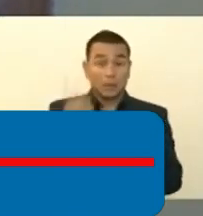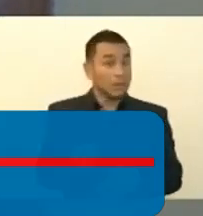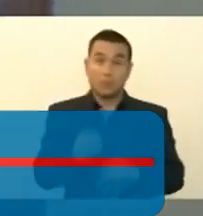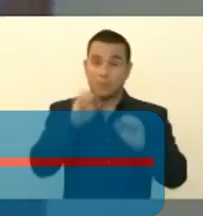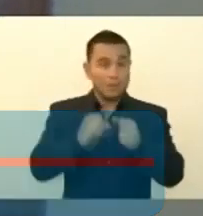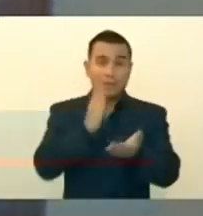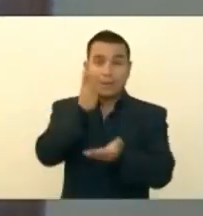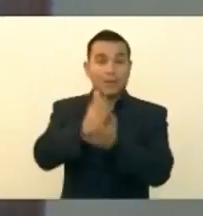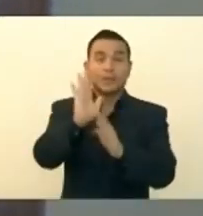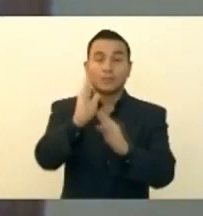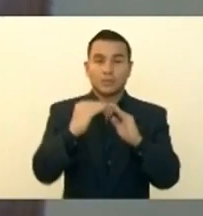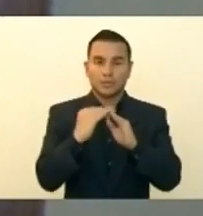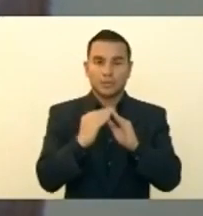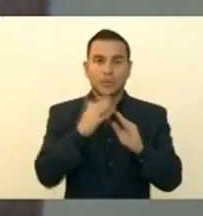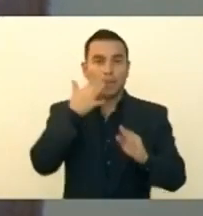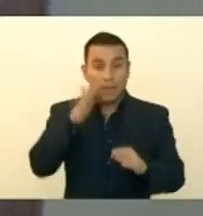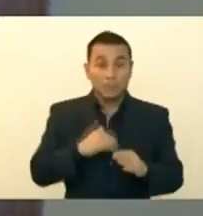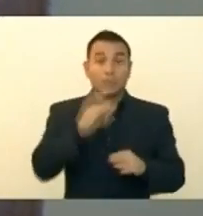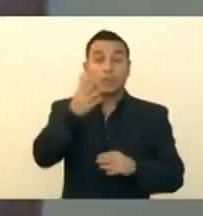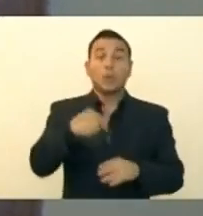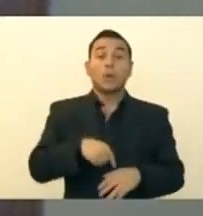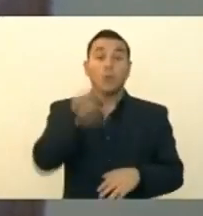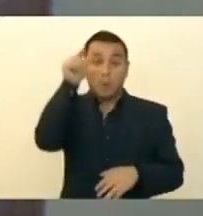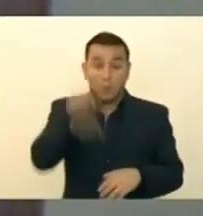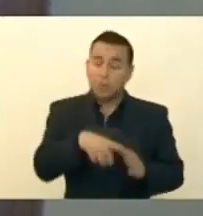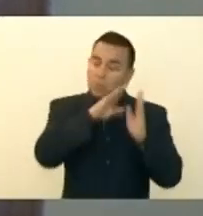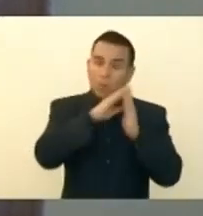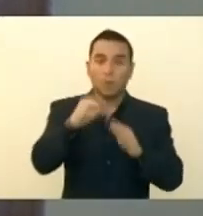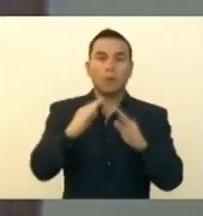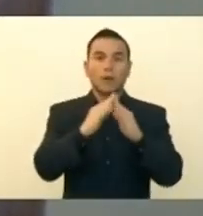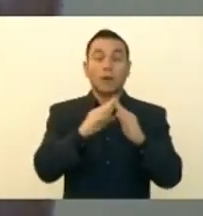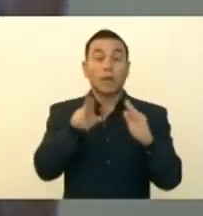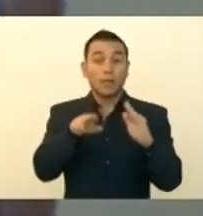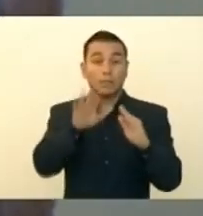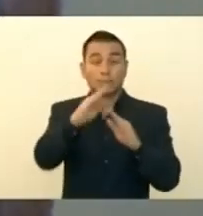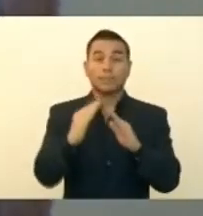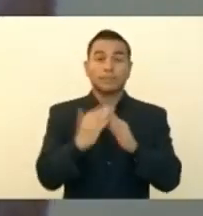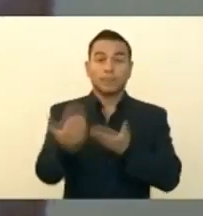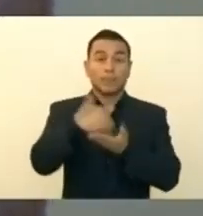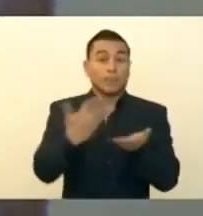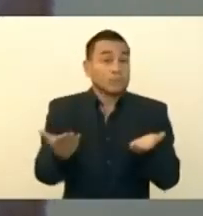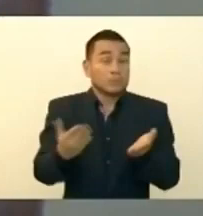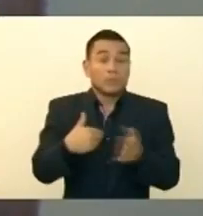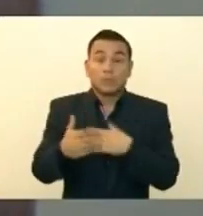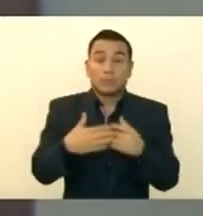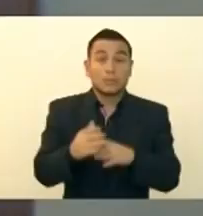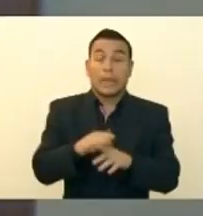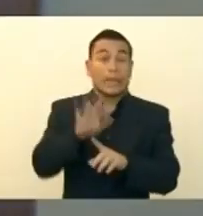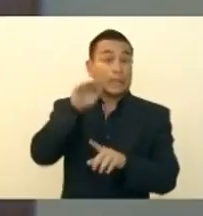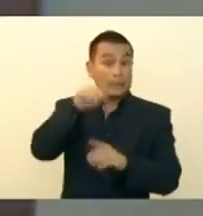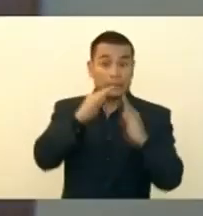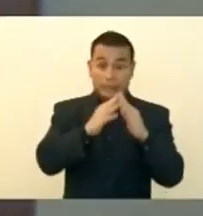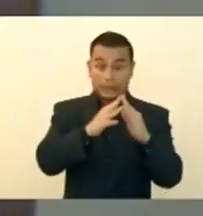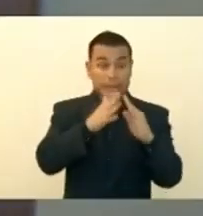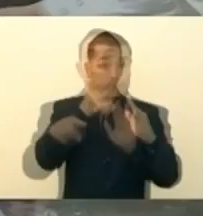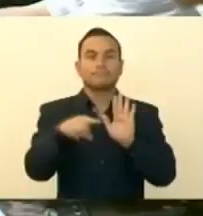quedarse a donde está. Si está en un hotel, si está en la casa de un amigo, si tiene dinero, está en su casa de playa o algo, tiene que quedarse ahí por